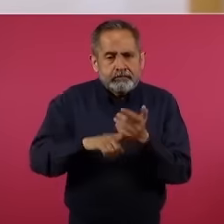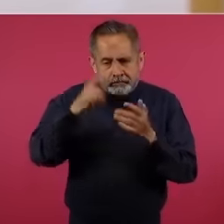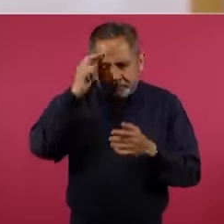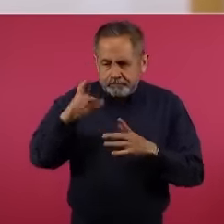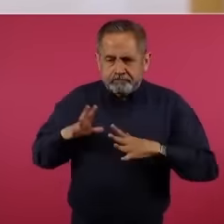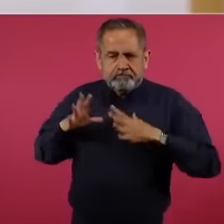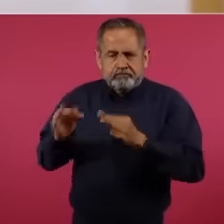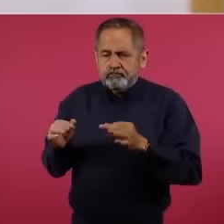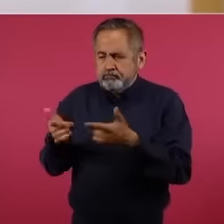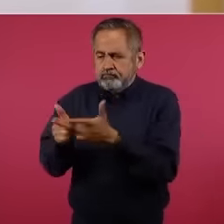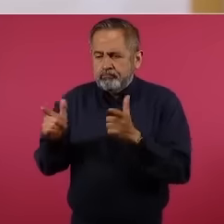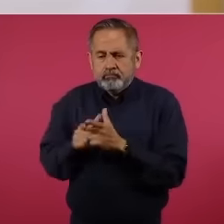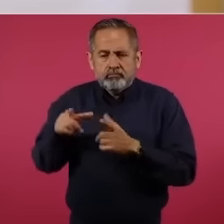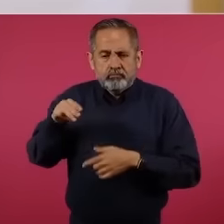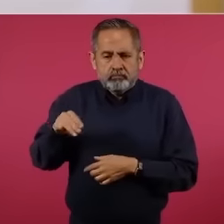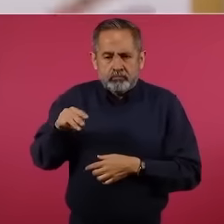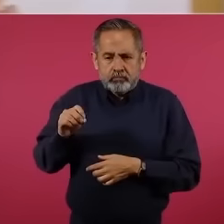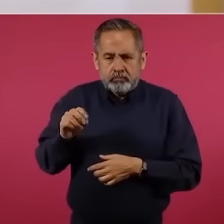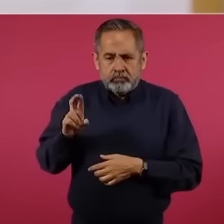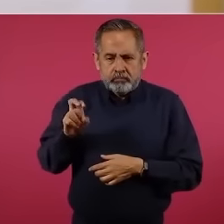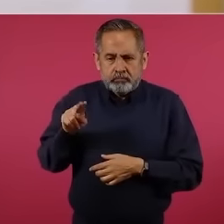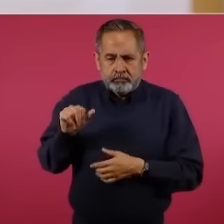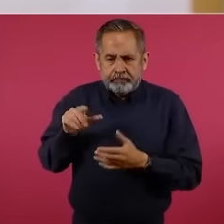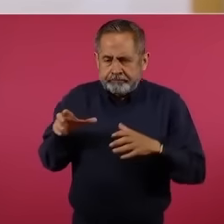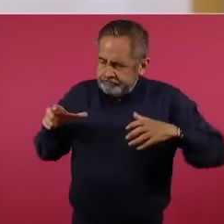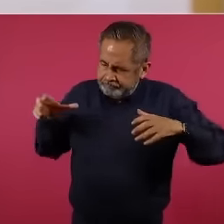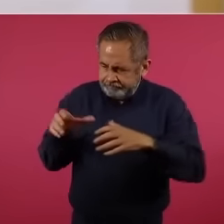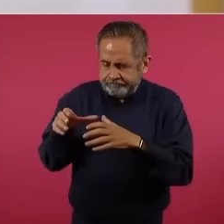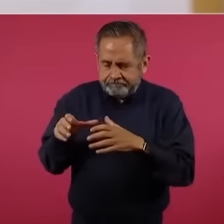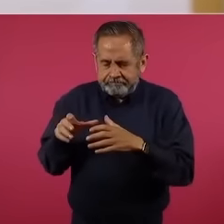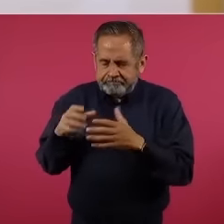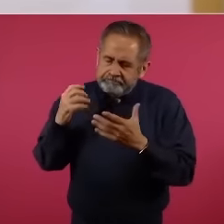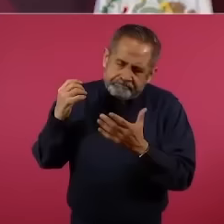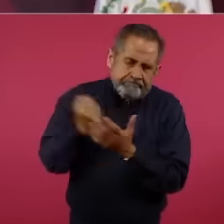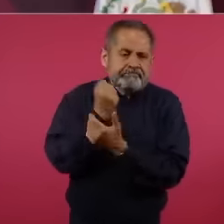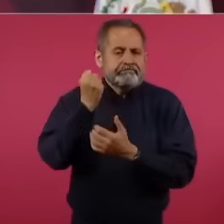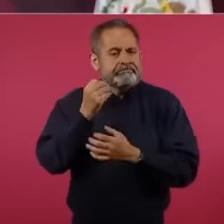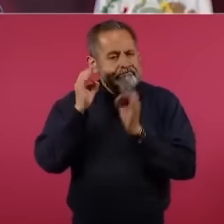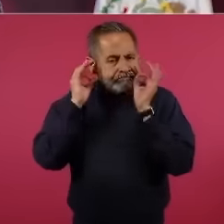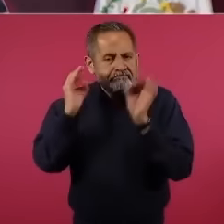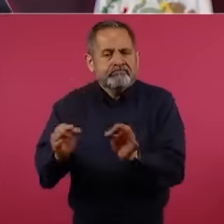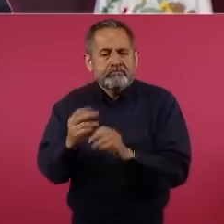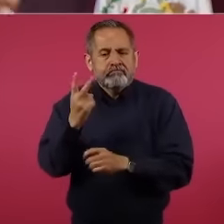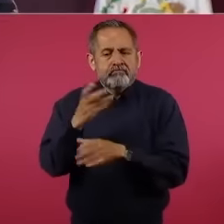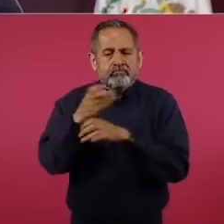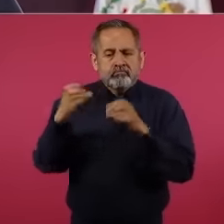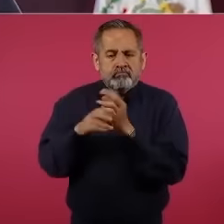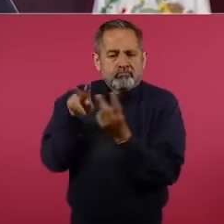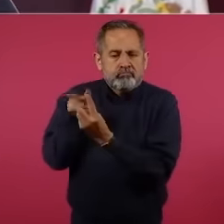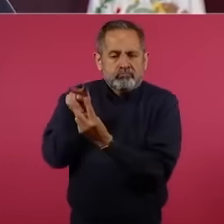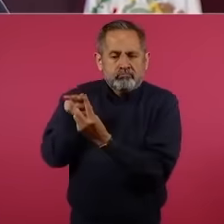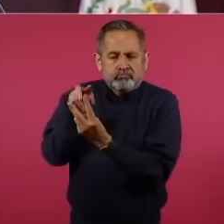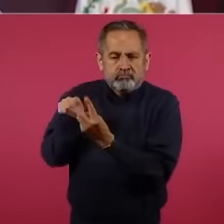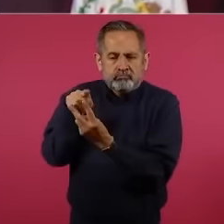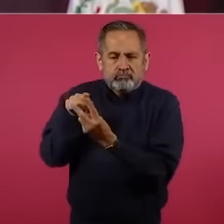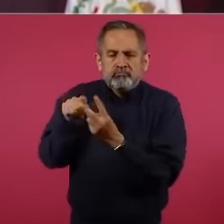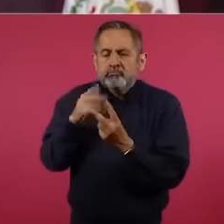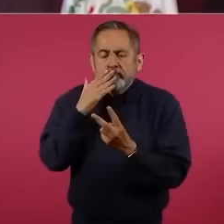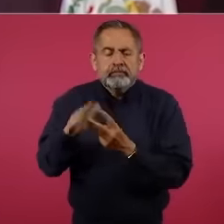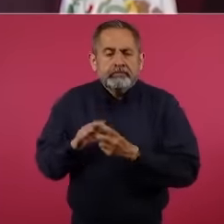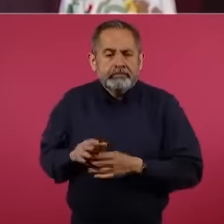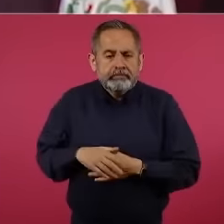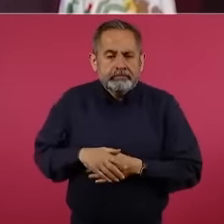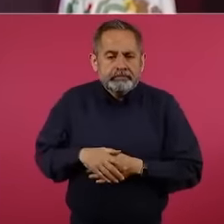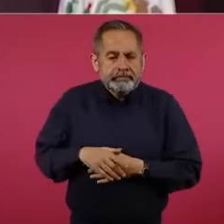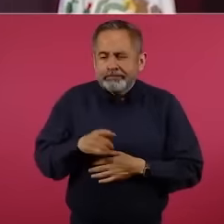logramos dos cosas, porque nos